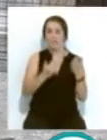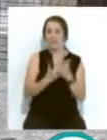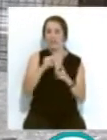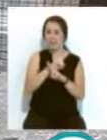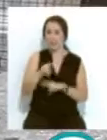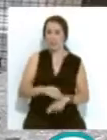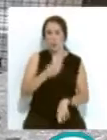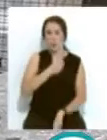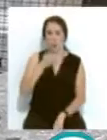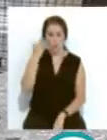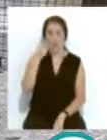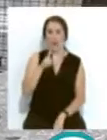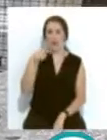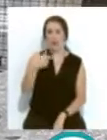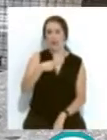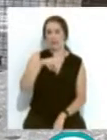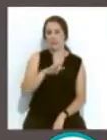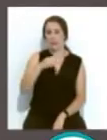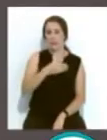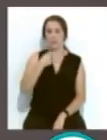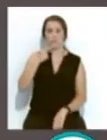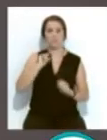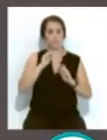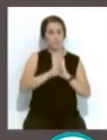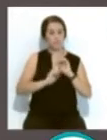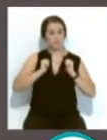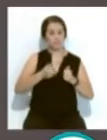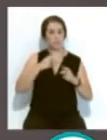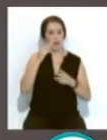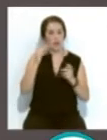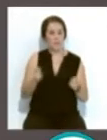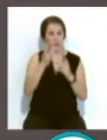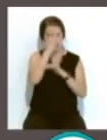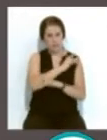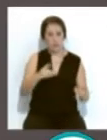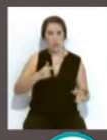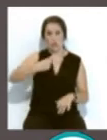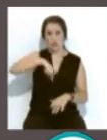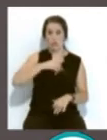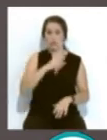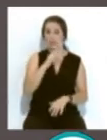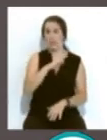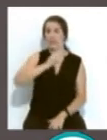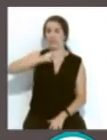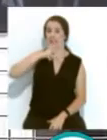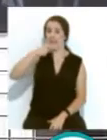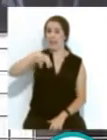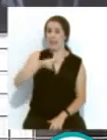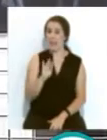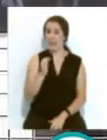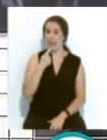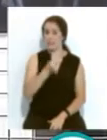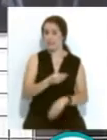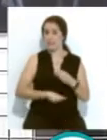Internacional del Orgullo LGTBI. La programación arranca con la campaña de sensibilización Somos Etergenias... ...haciéndose